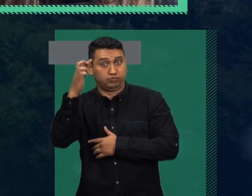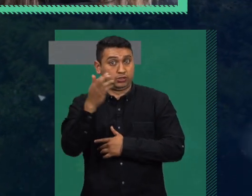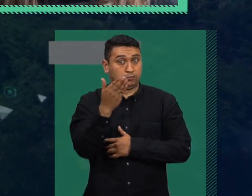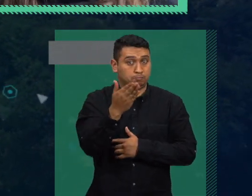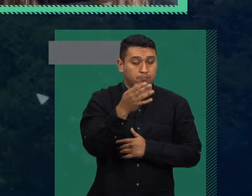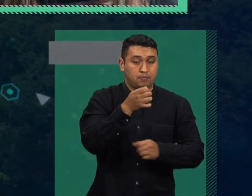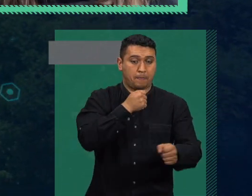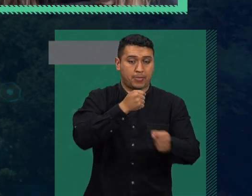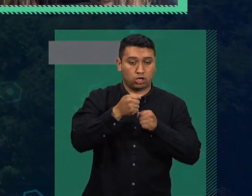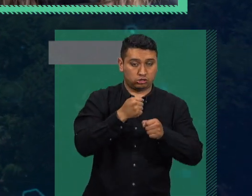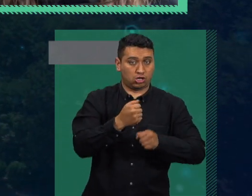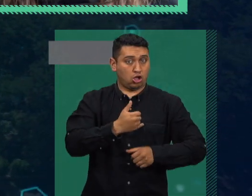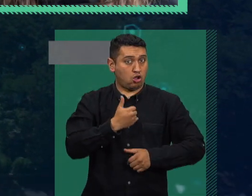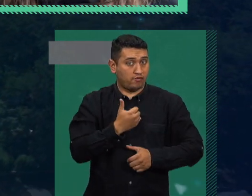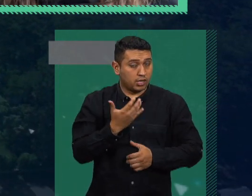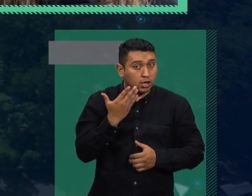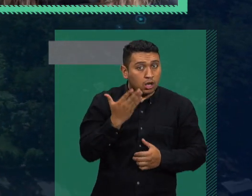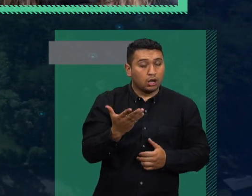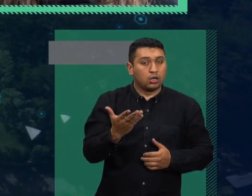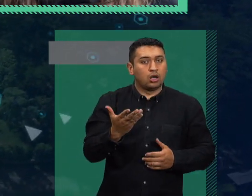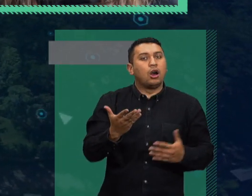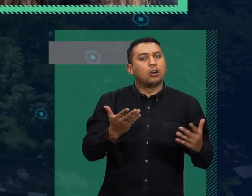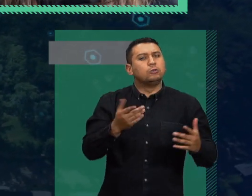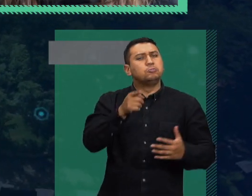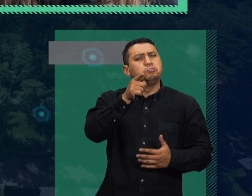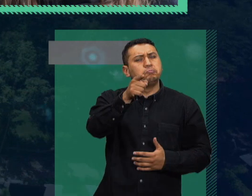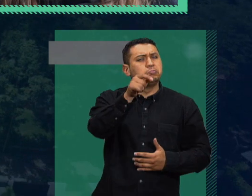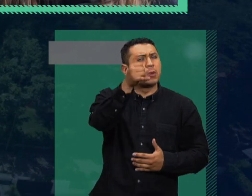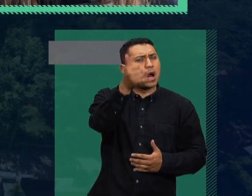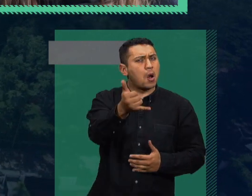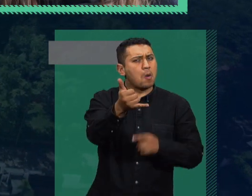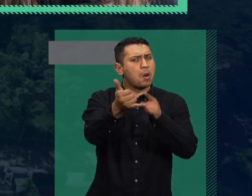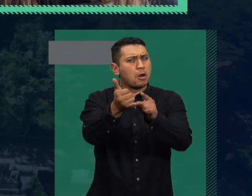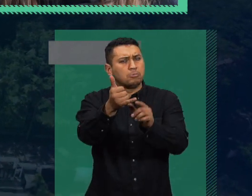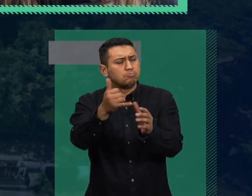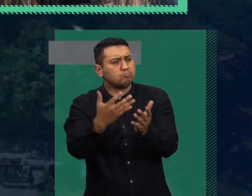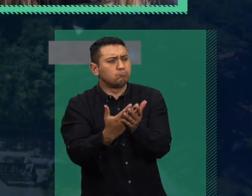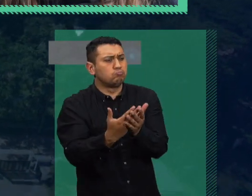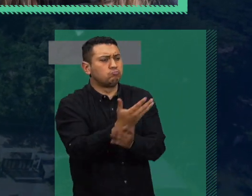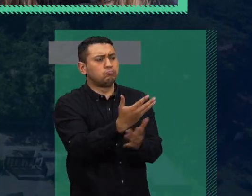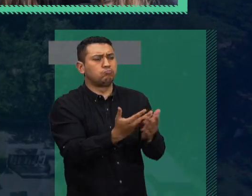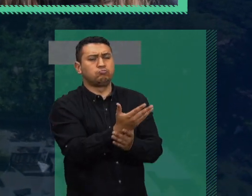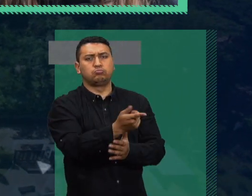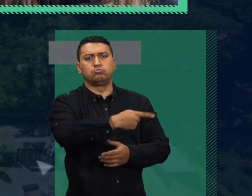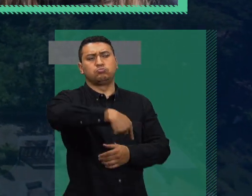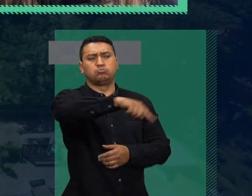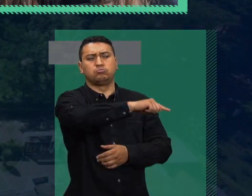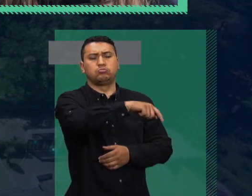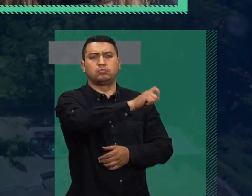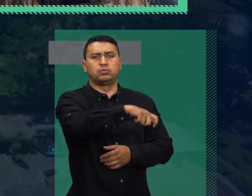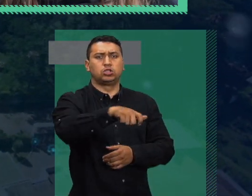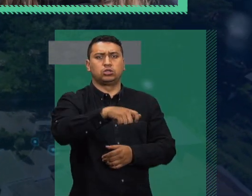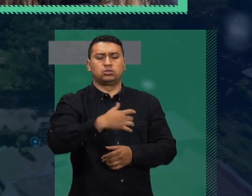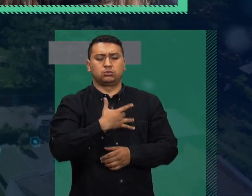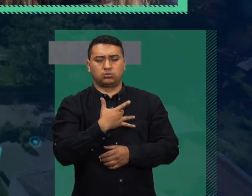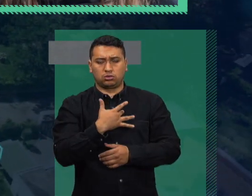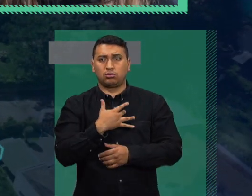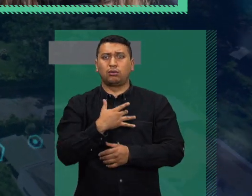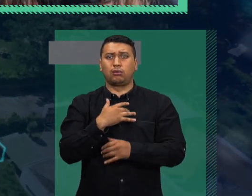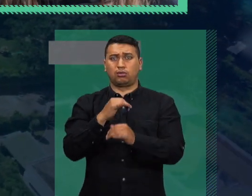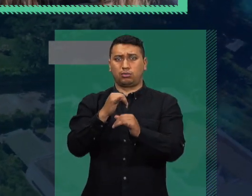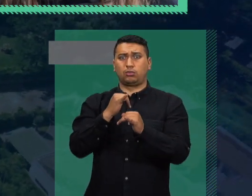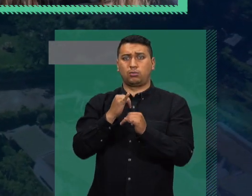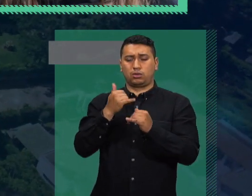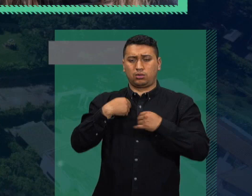¿qué recomendaciones les haría a las personas que en esta situación tan rara que estamos viviendo en este 2020 de locos padecen alguna enfermedad mental o a quienes